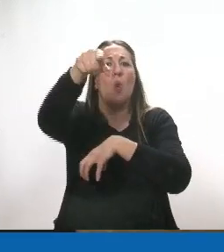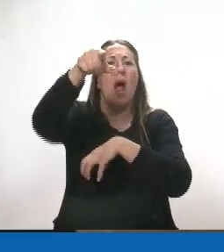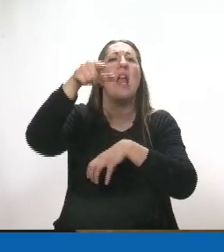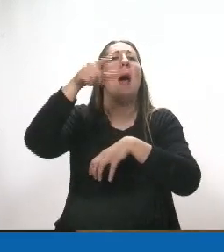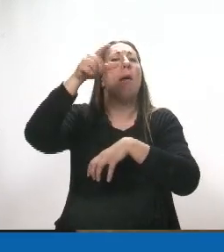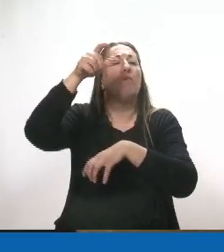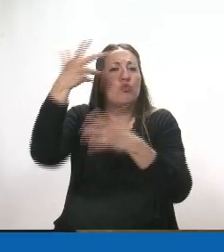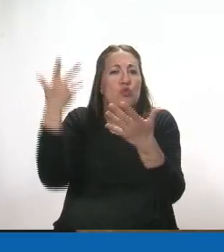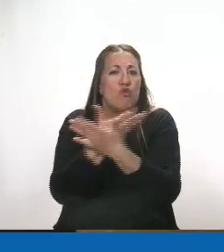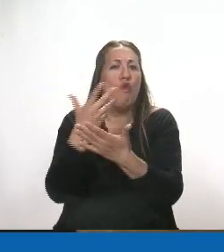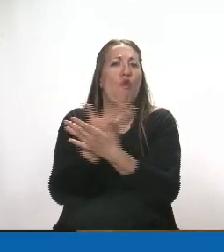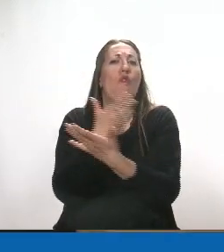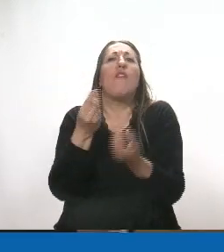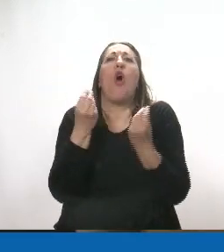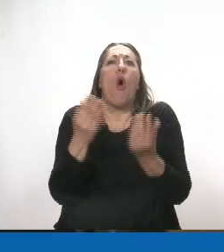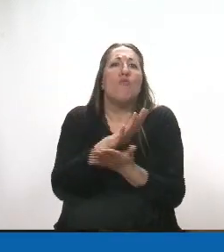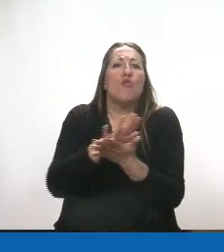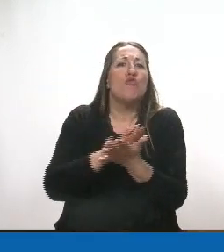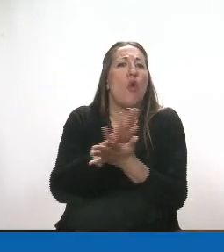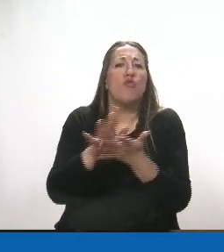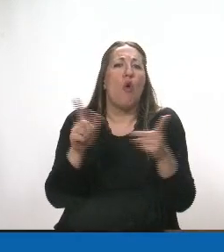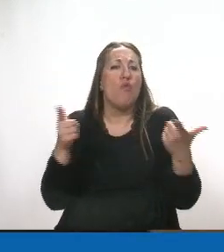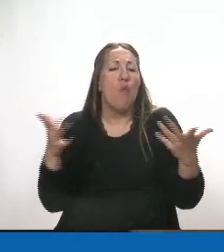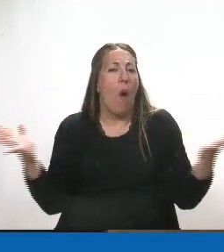ningún tipo de salida. Muchas gracias, señor Presidente. Gracias.